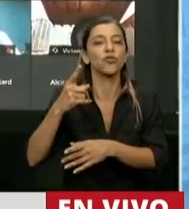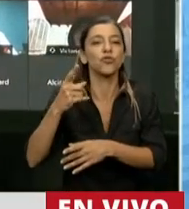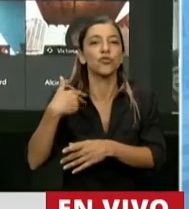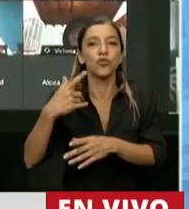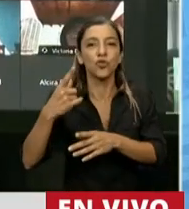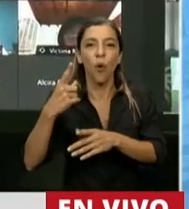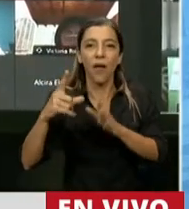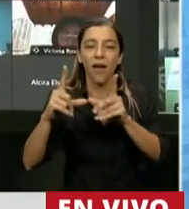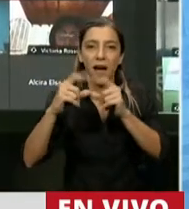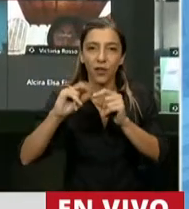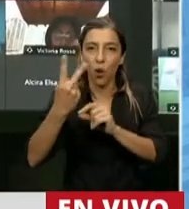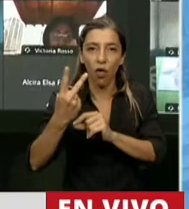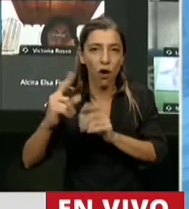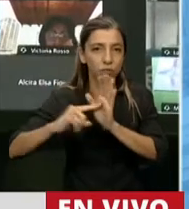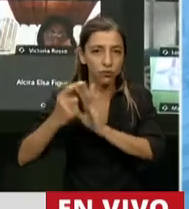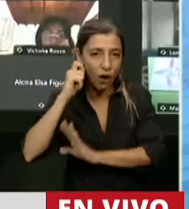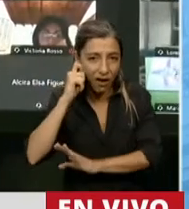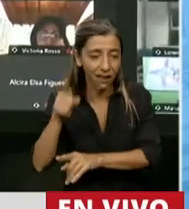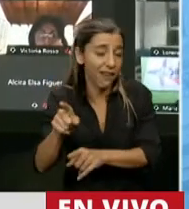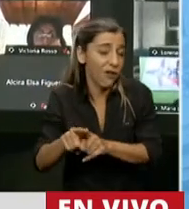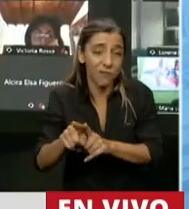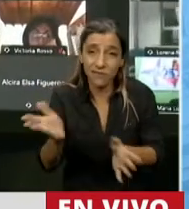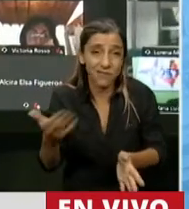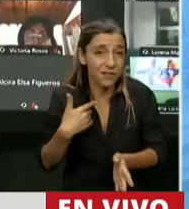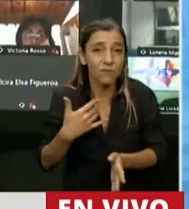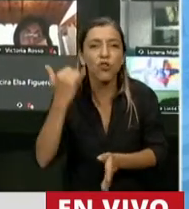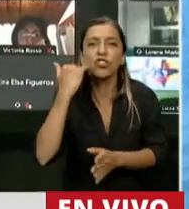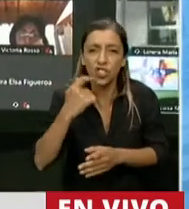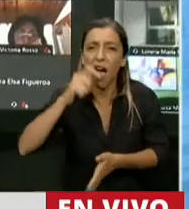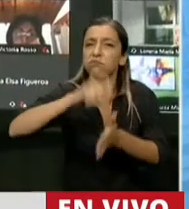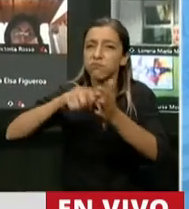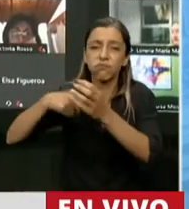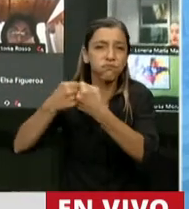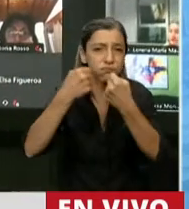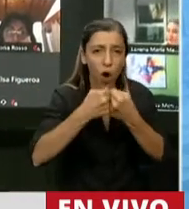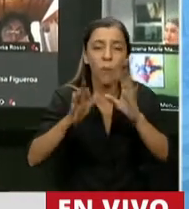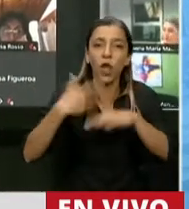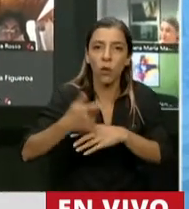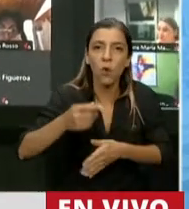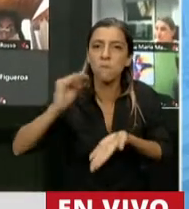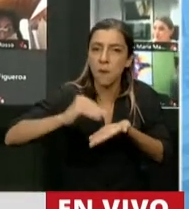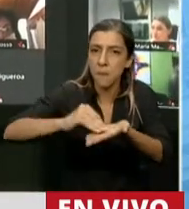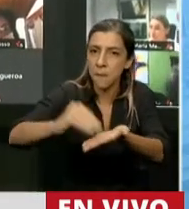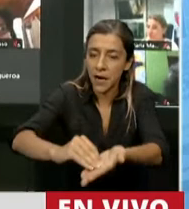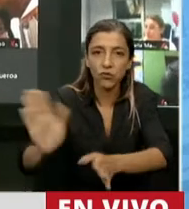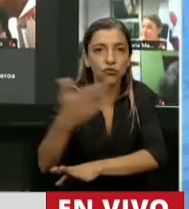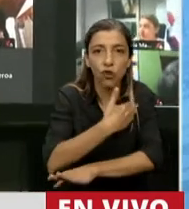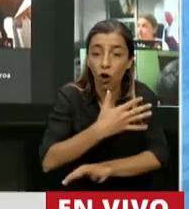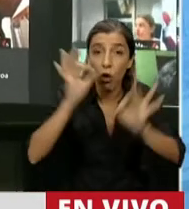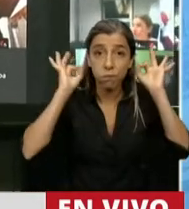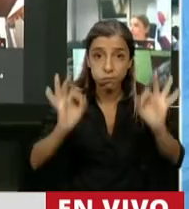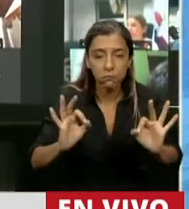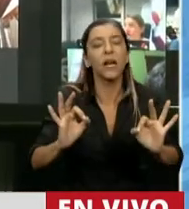había compromisos convencionales y hubo convenios ratificatorios además todas esas afirmaciones